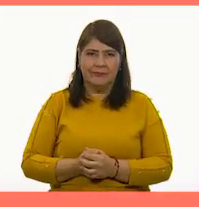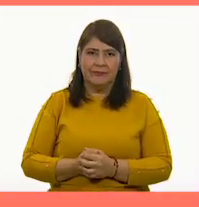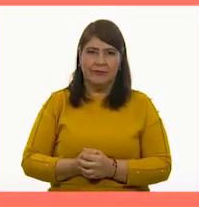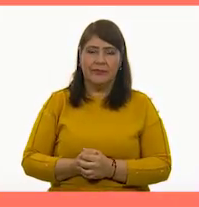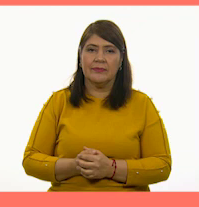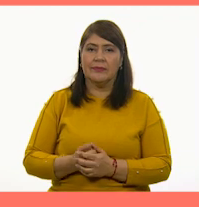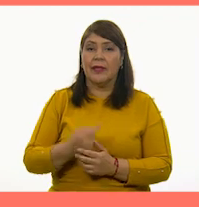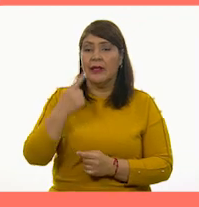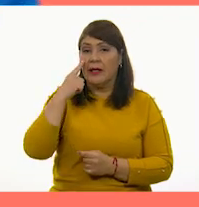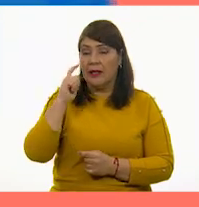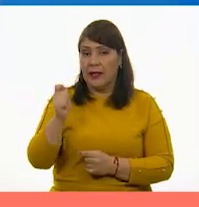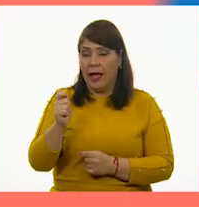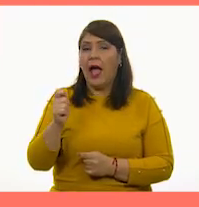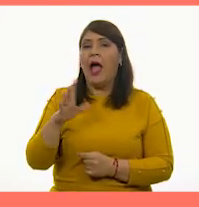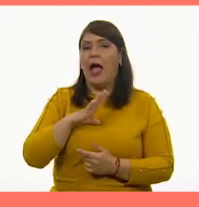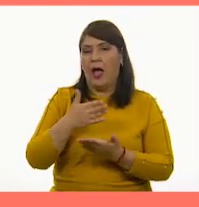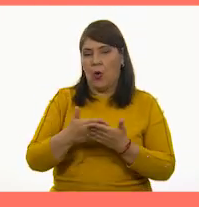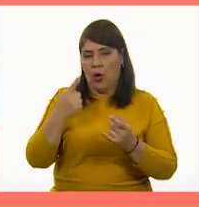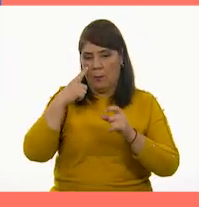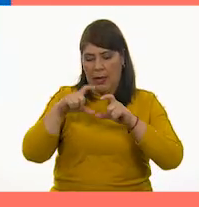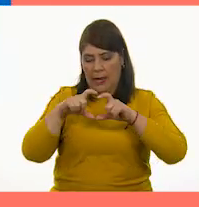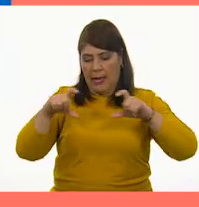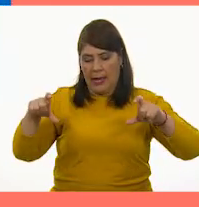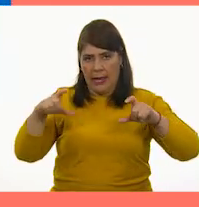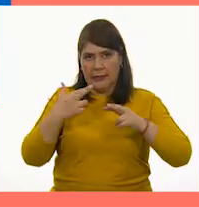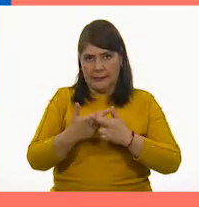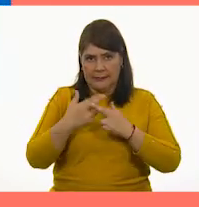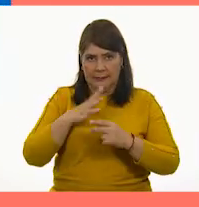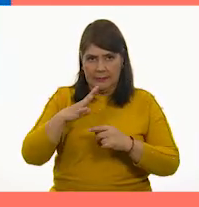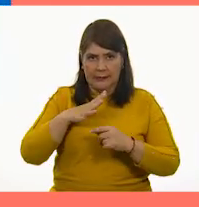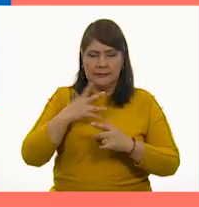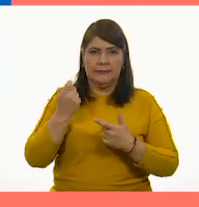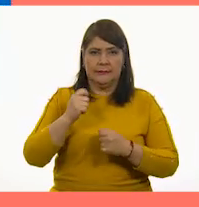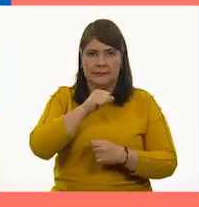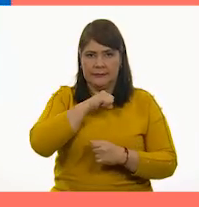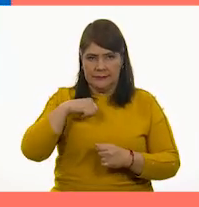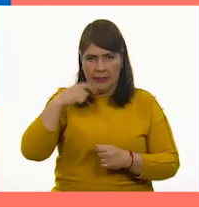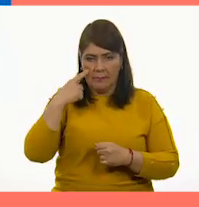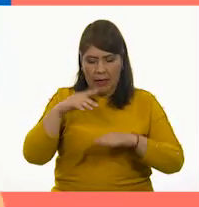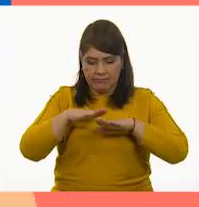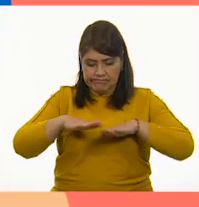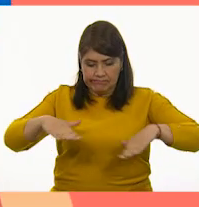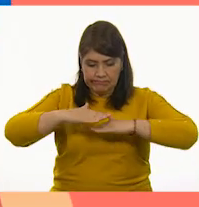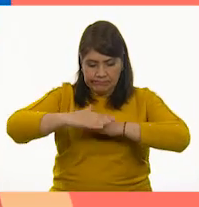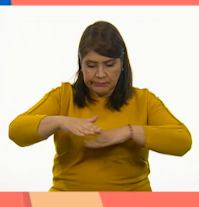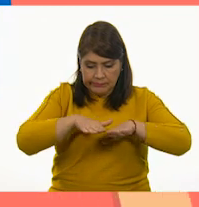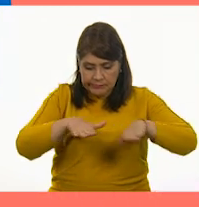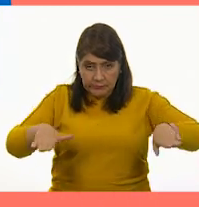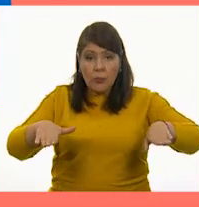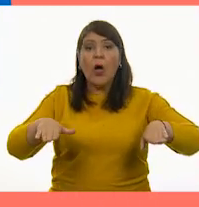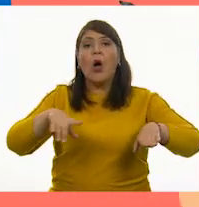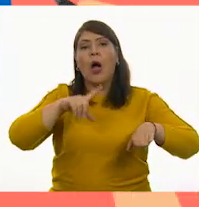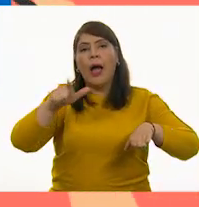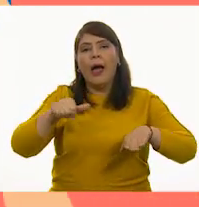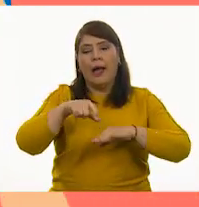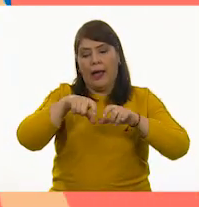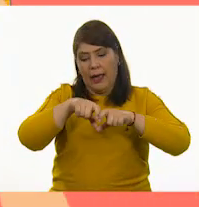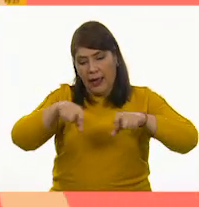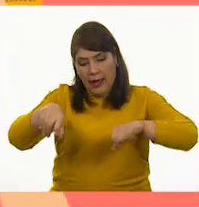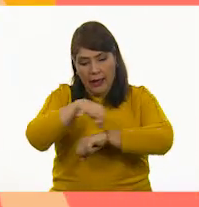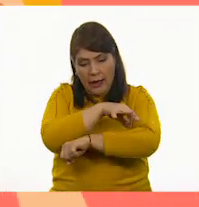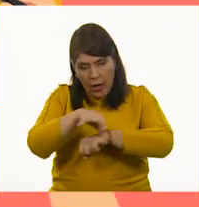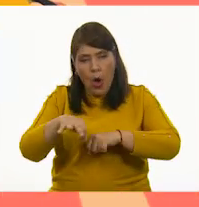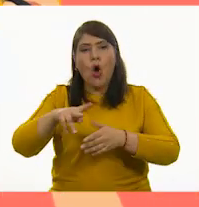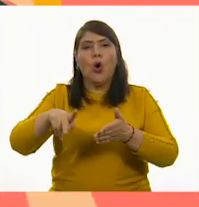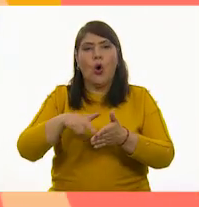5. Ahora tenemos un pequeño pedazo de playera. Estira a lo ancho y con ayuda de la regla, mide y